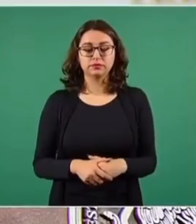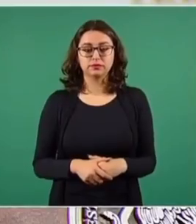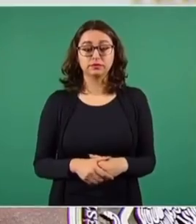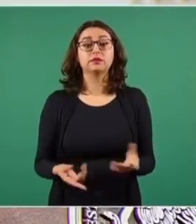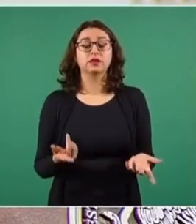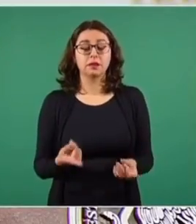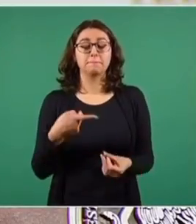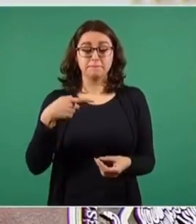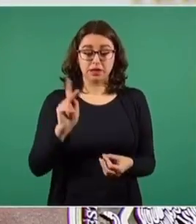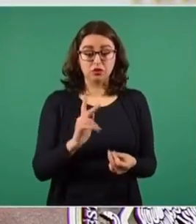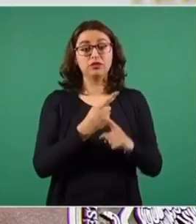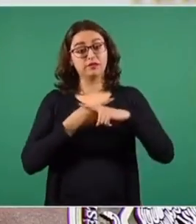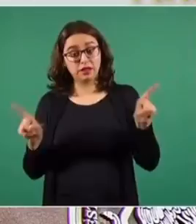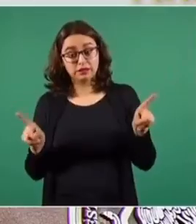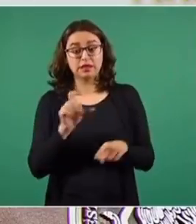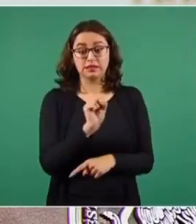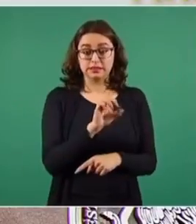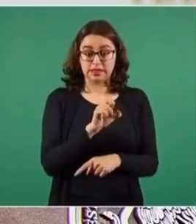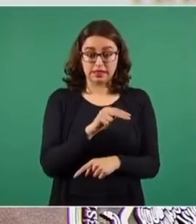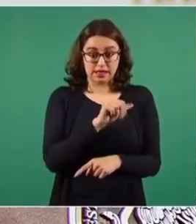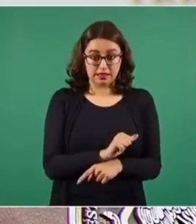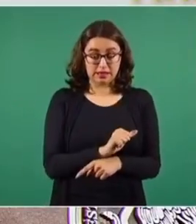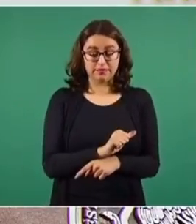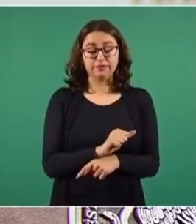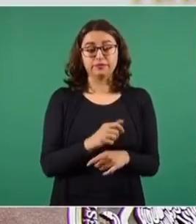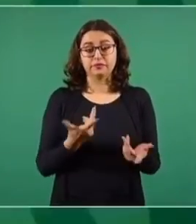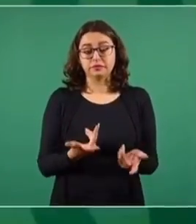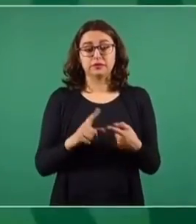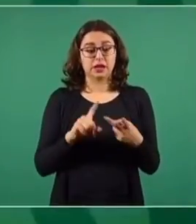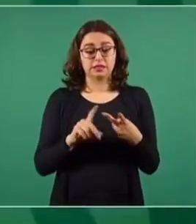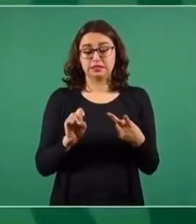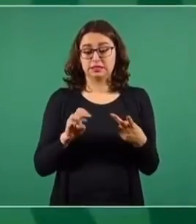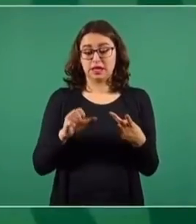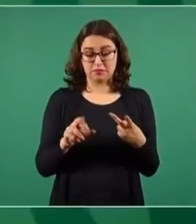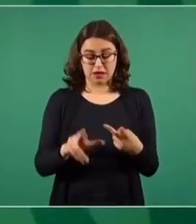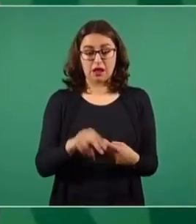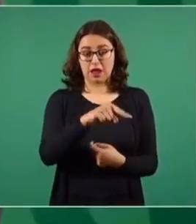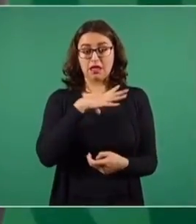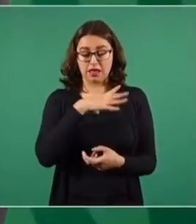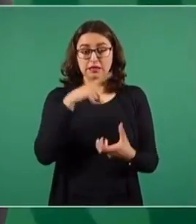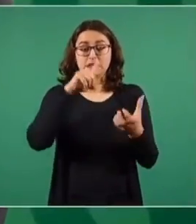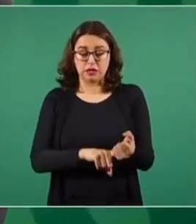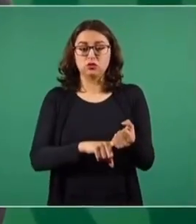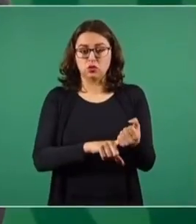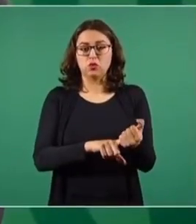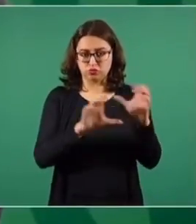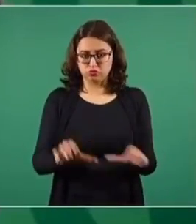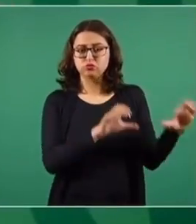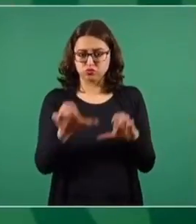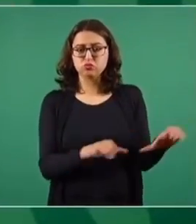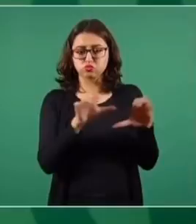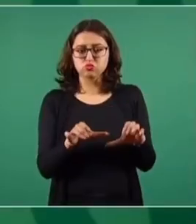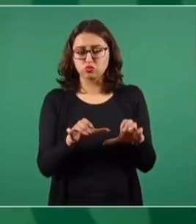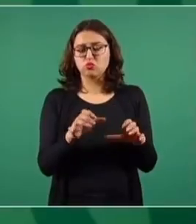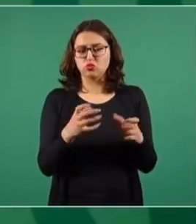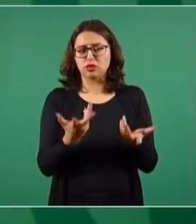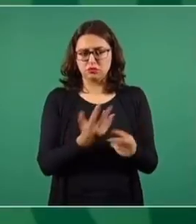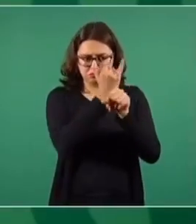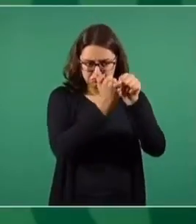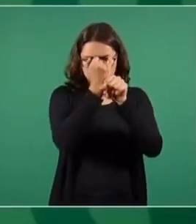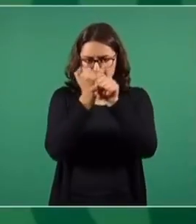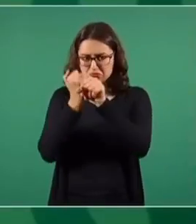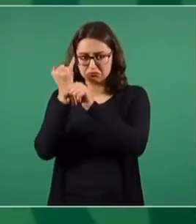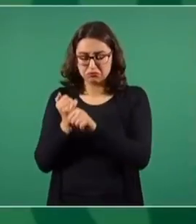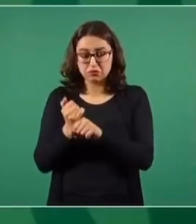la Secretaría de la Defensa, como otras secretarías, Marina, para llevar a cabo labores de